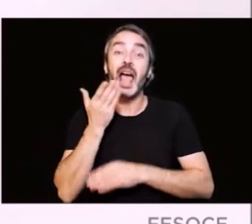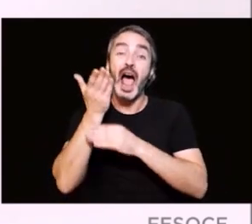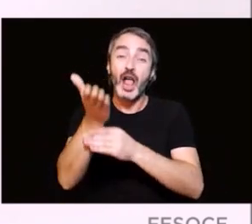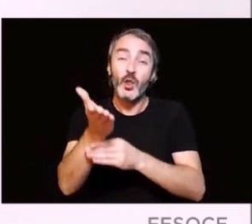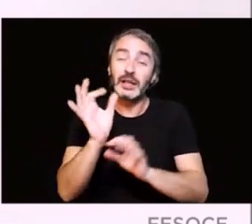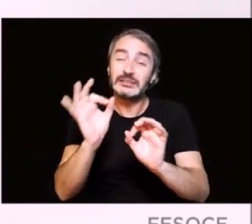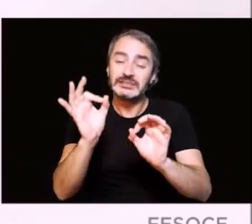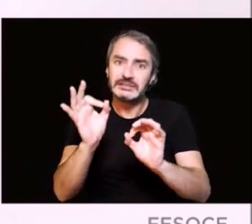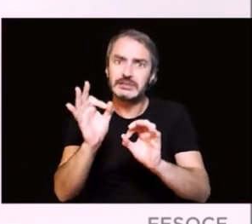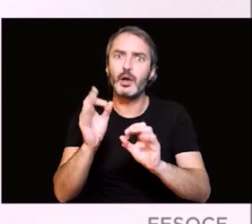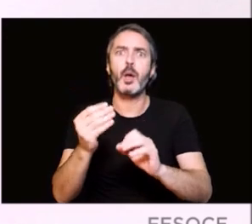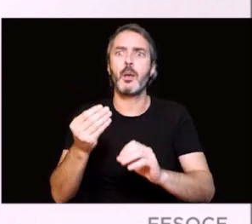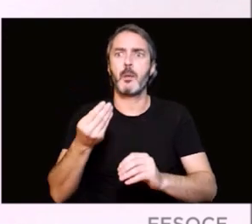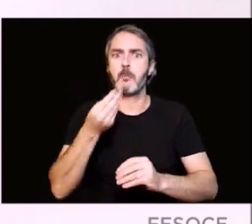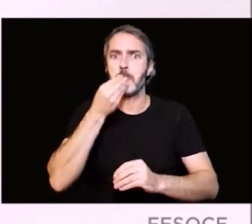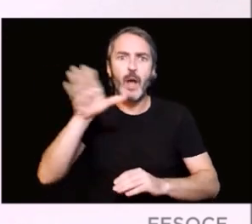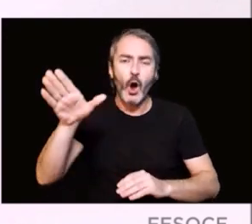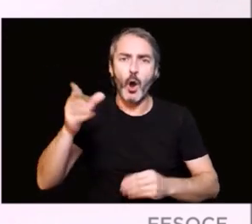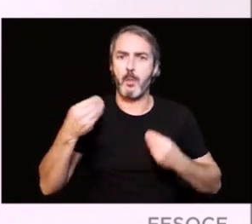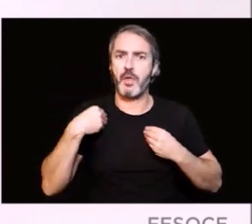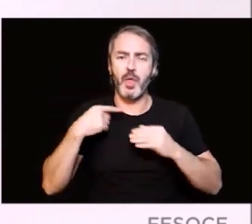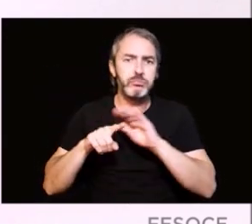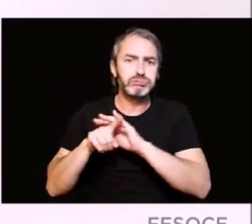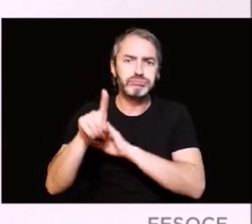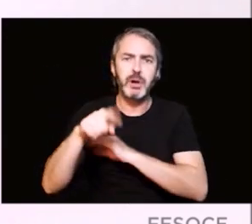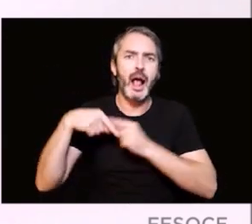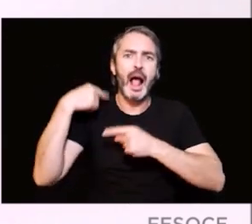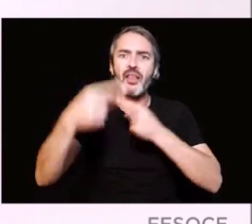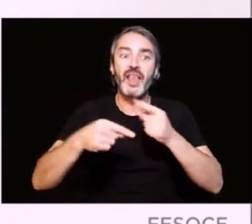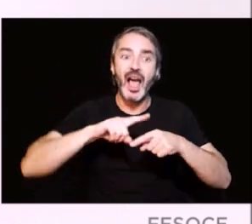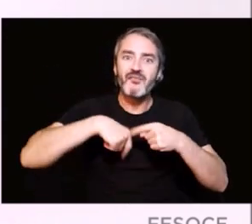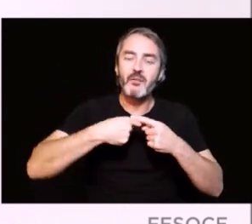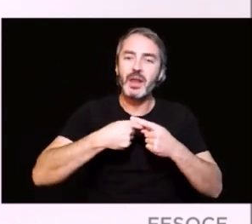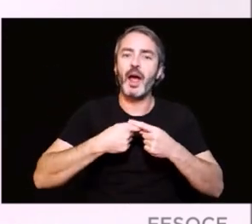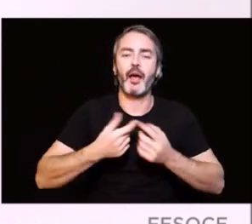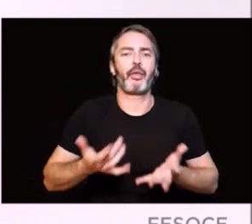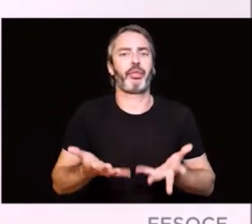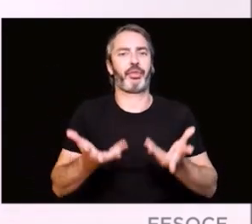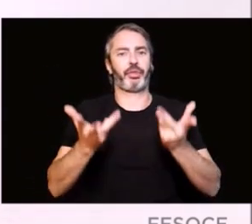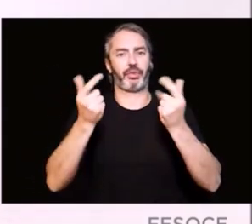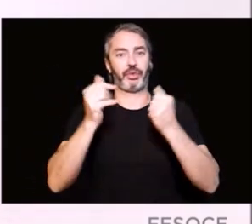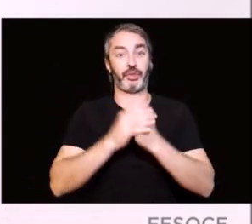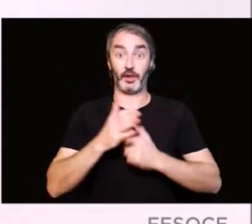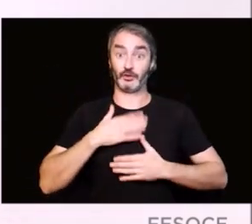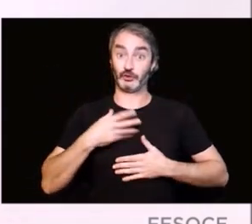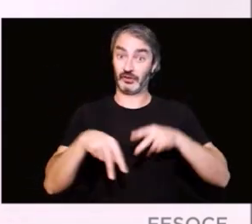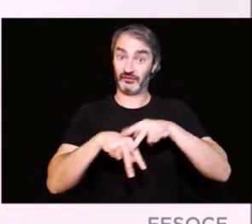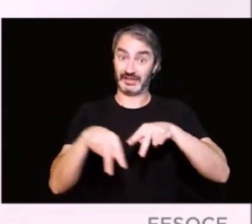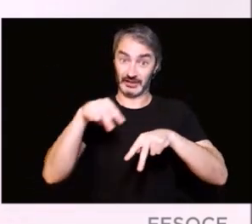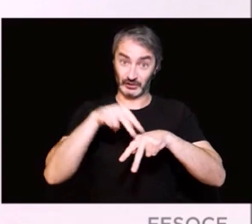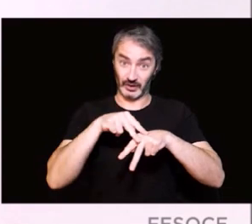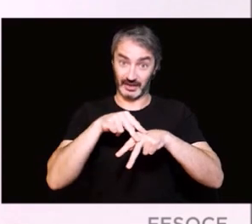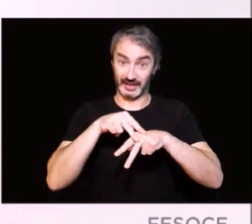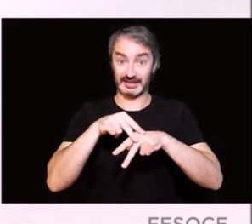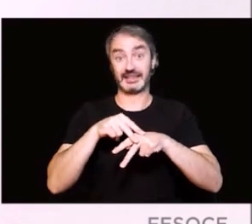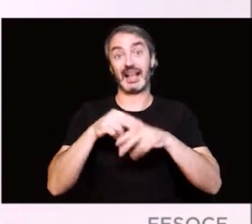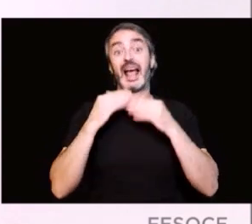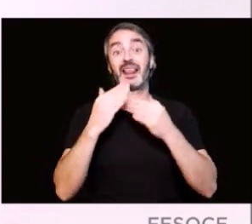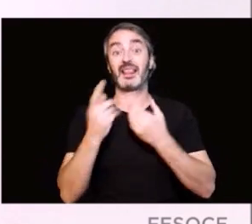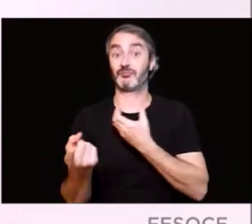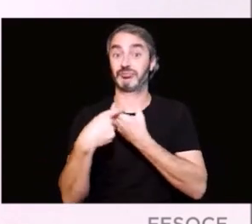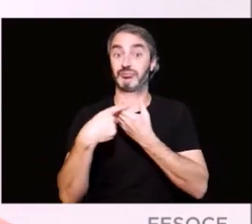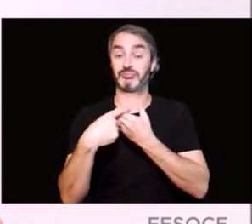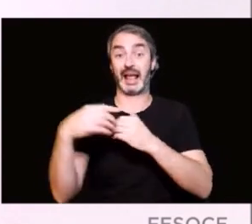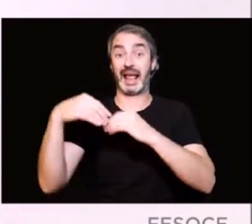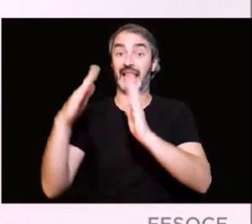de vida, pueden comunicarse con más facilidad, el día a día de las familias se hace más llevadero. La FESOCE, a través de sus entidades miembro,